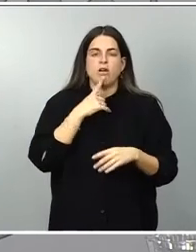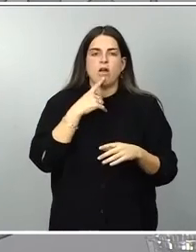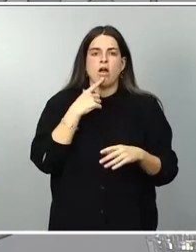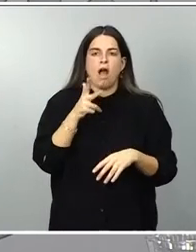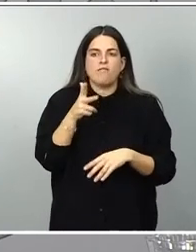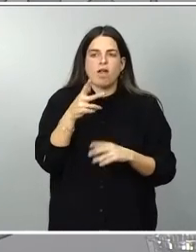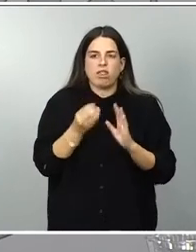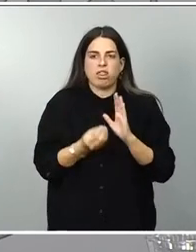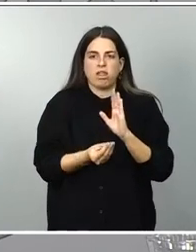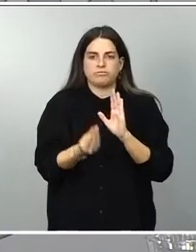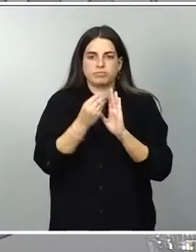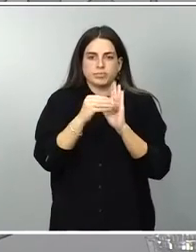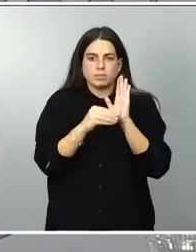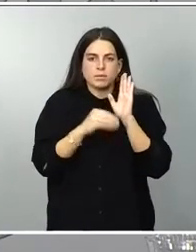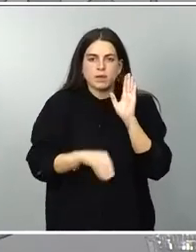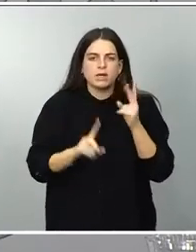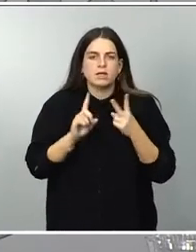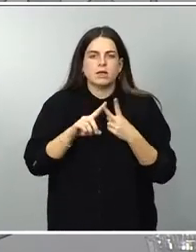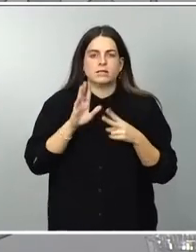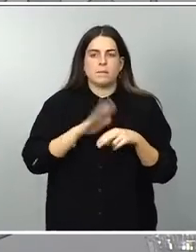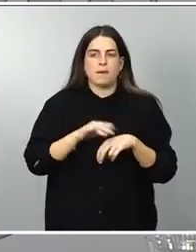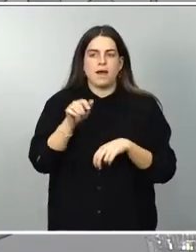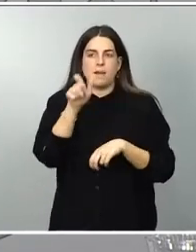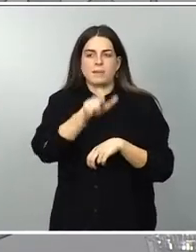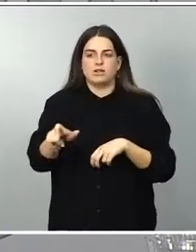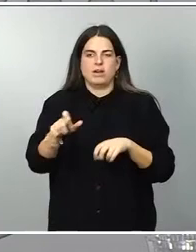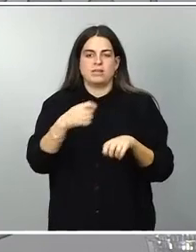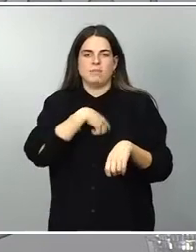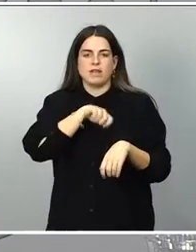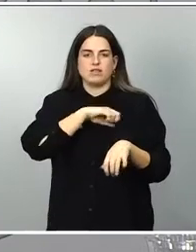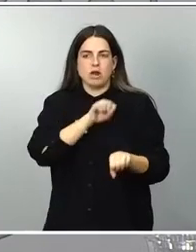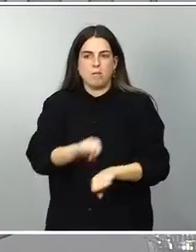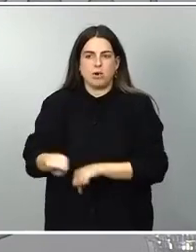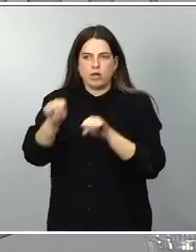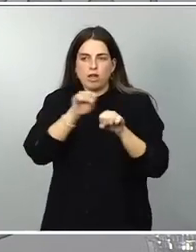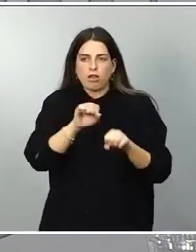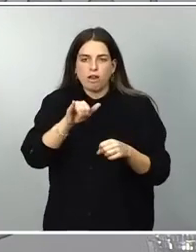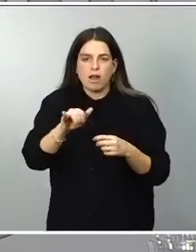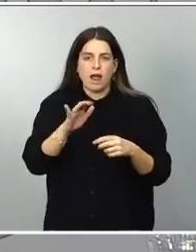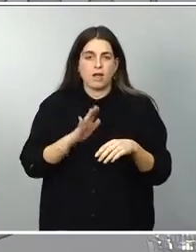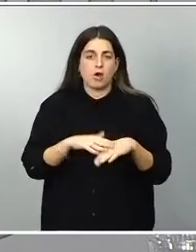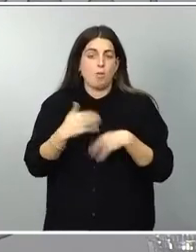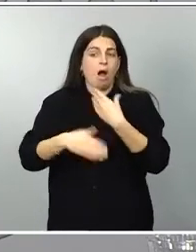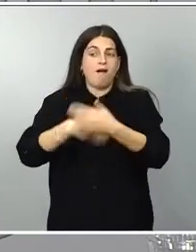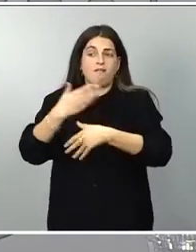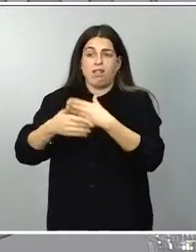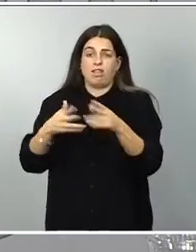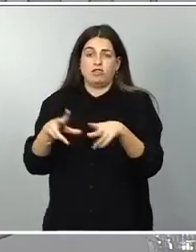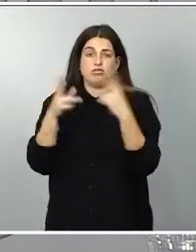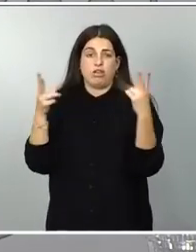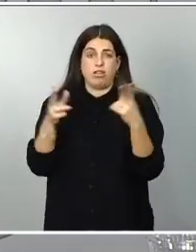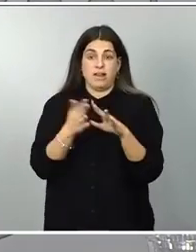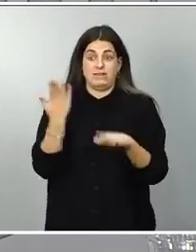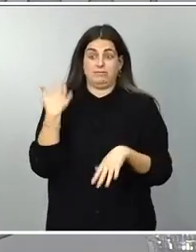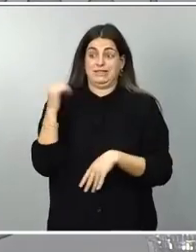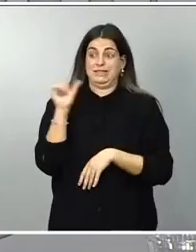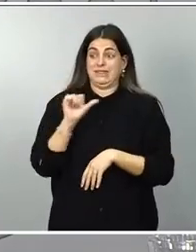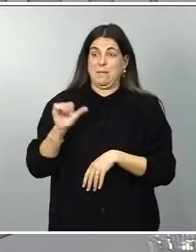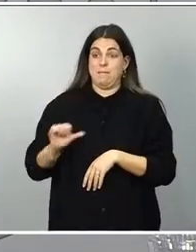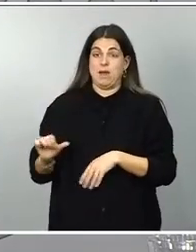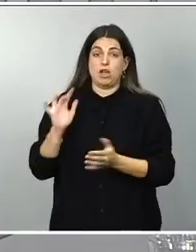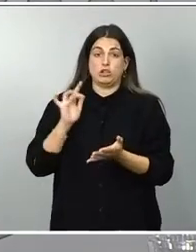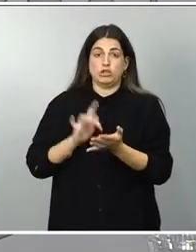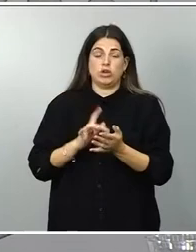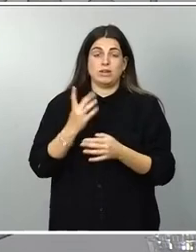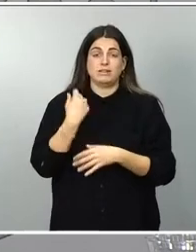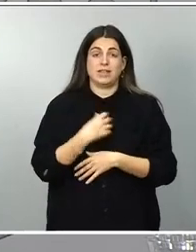avanza en protección para los españoles, que consolida avances sociales. En definitiva, en las últimas semanas se han producido tres grandes